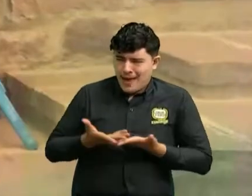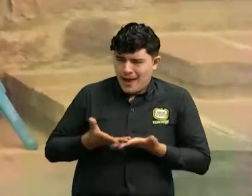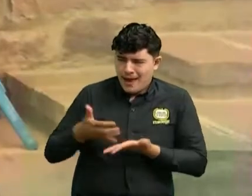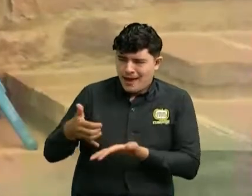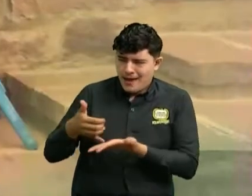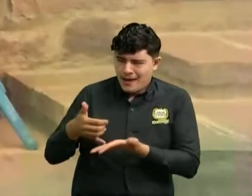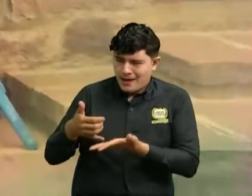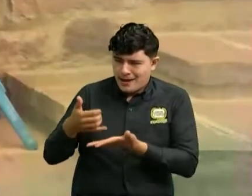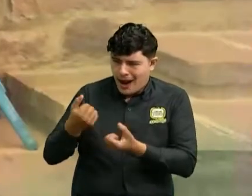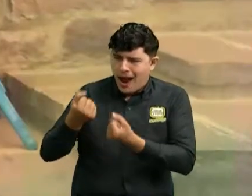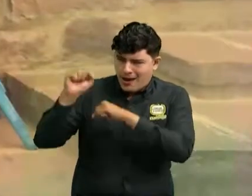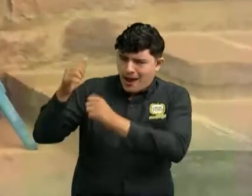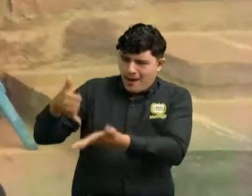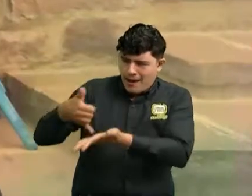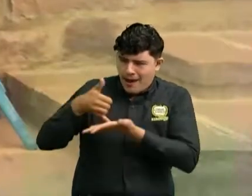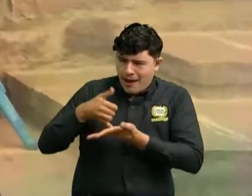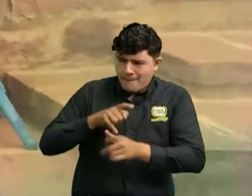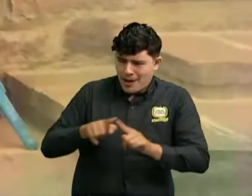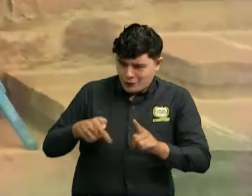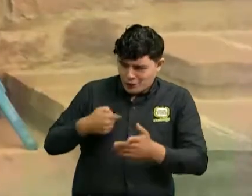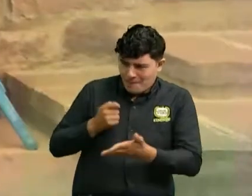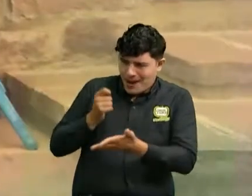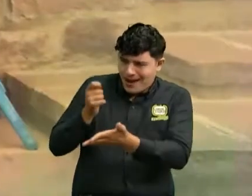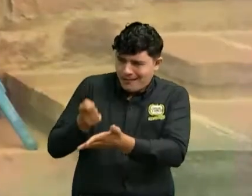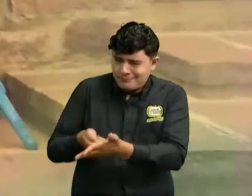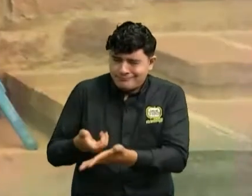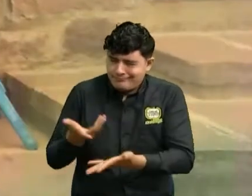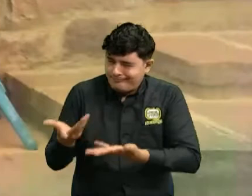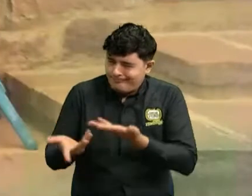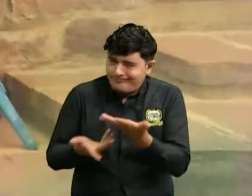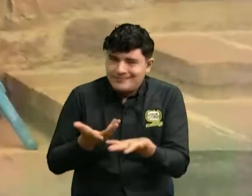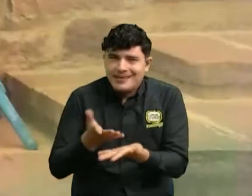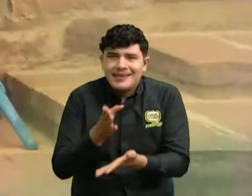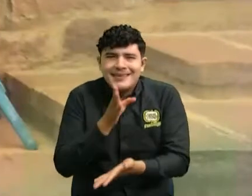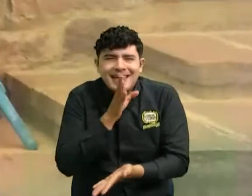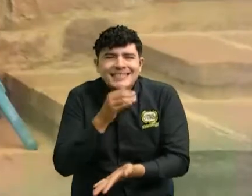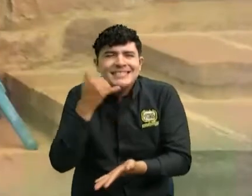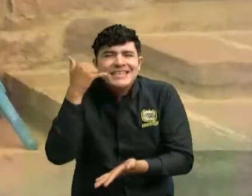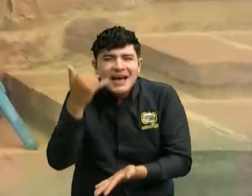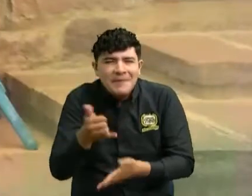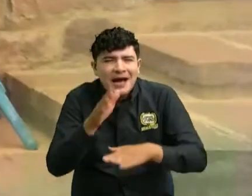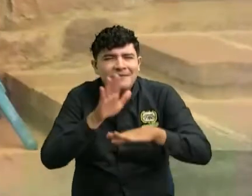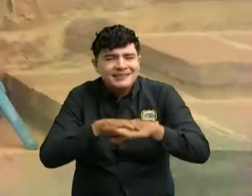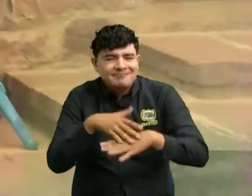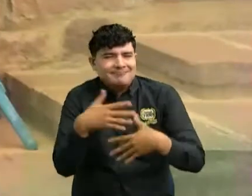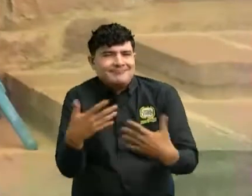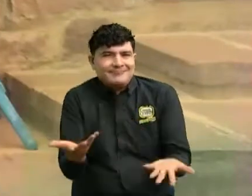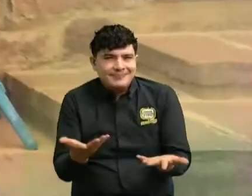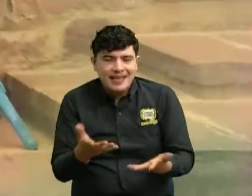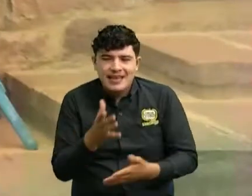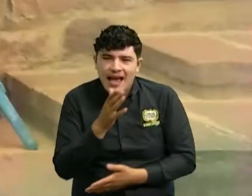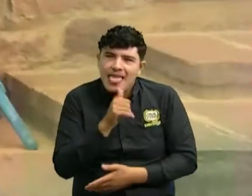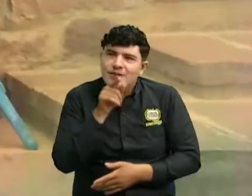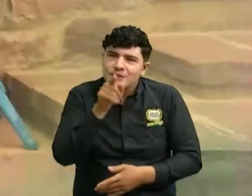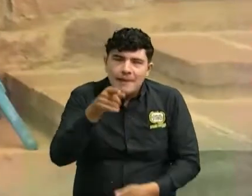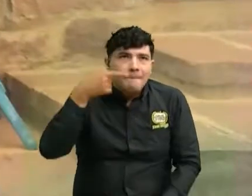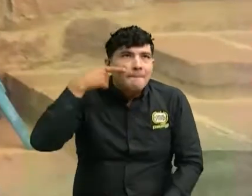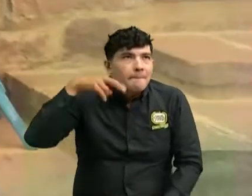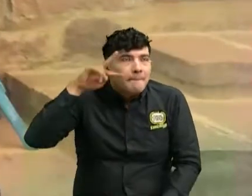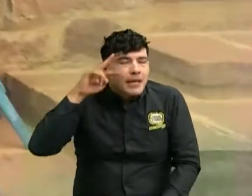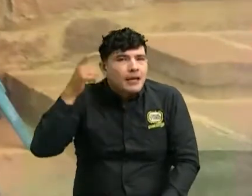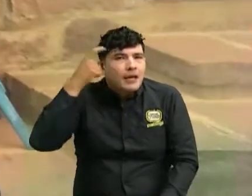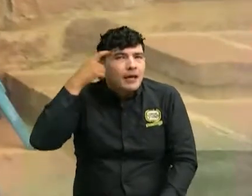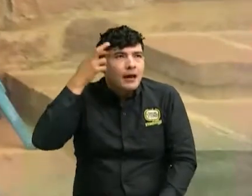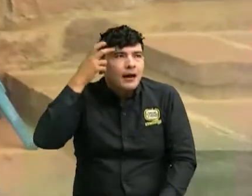complicado la fiscalía tiene una unidad de delitos cibernéticos ya existe una unidad de delitos cibernéticos